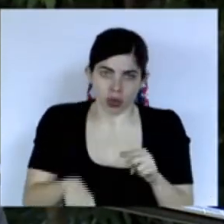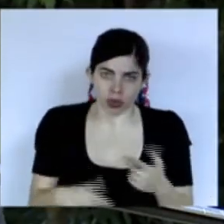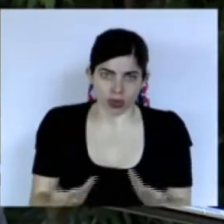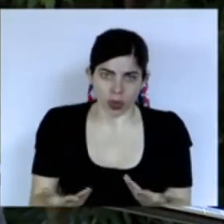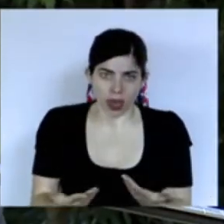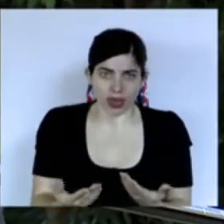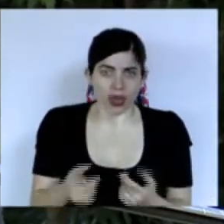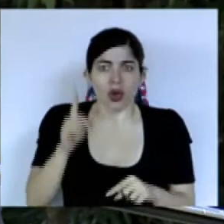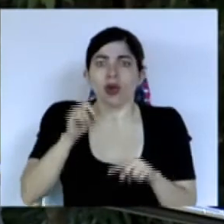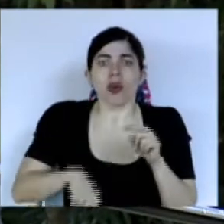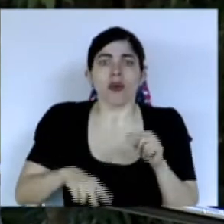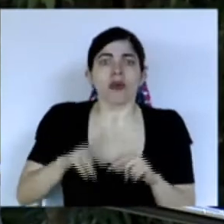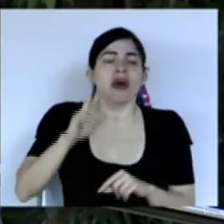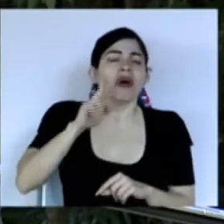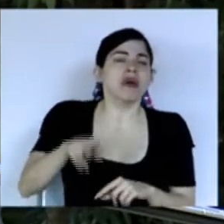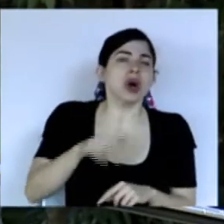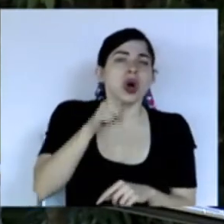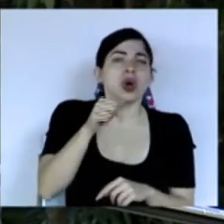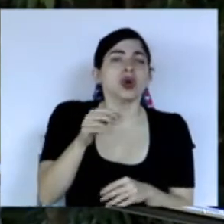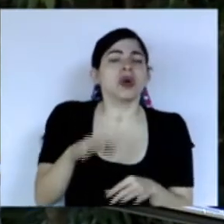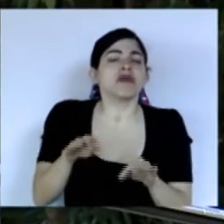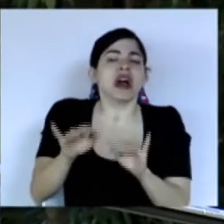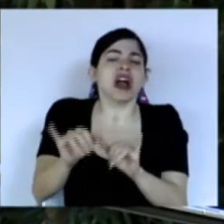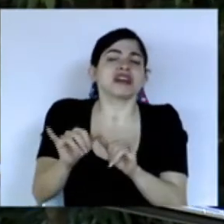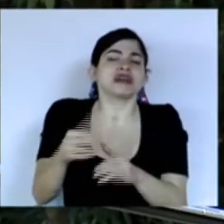no las podemos dar por sentadas